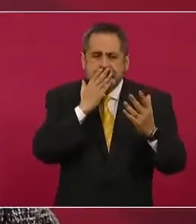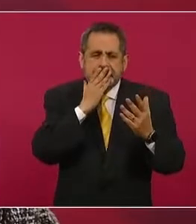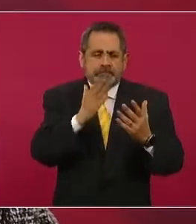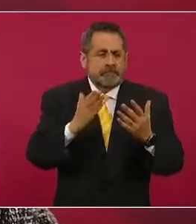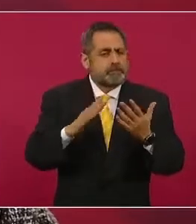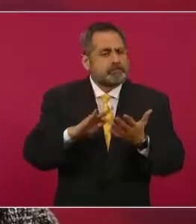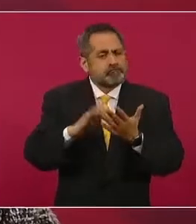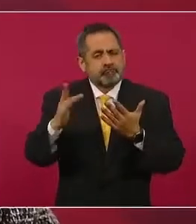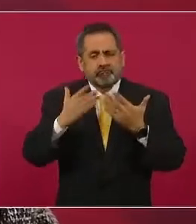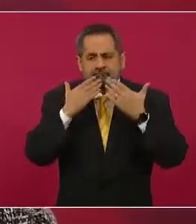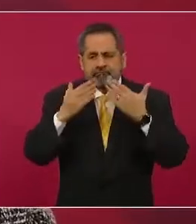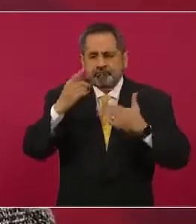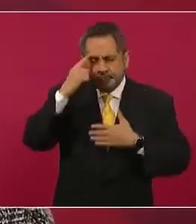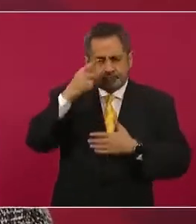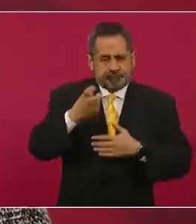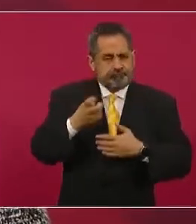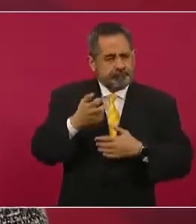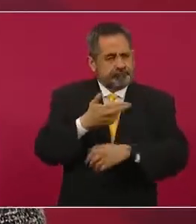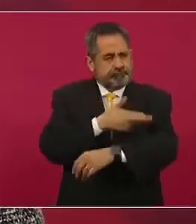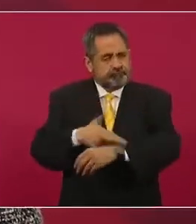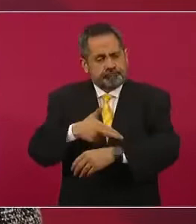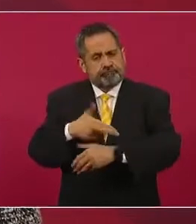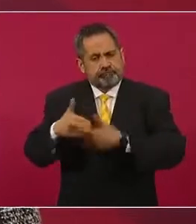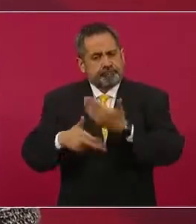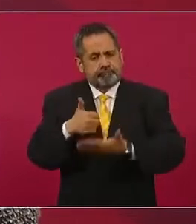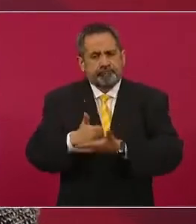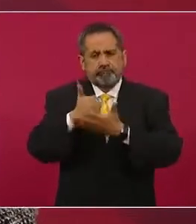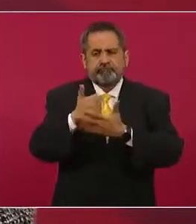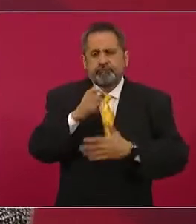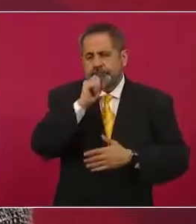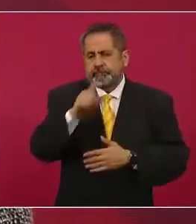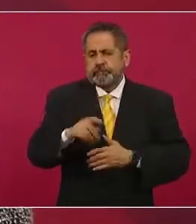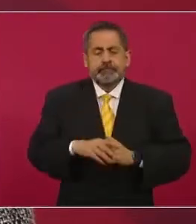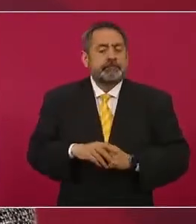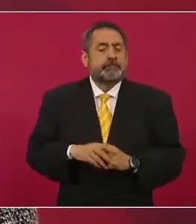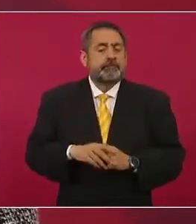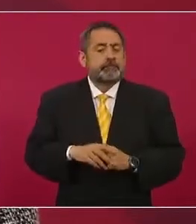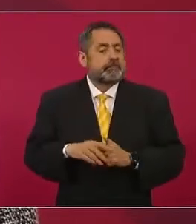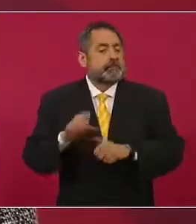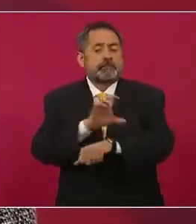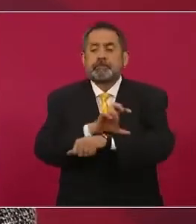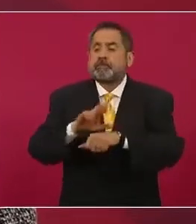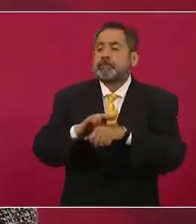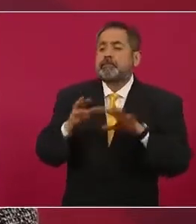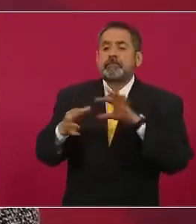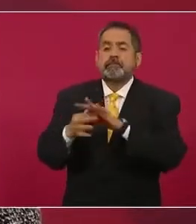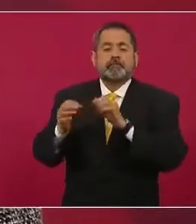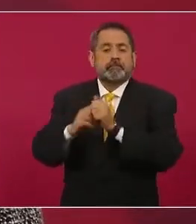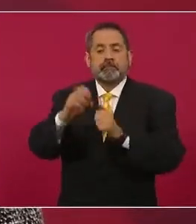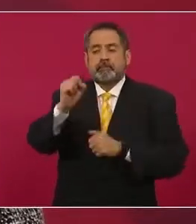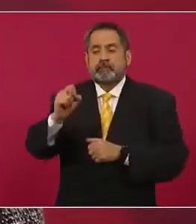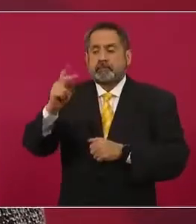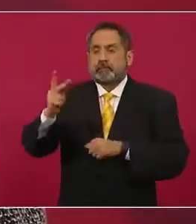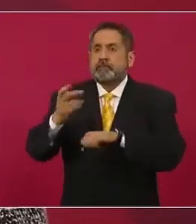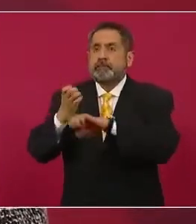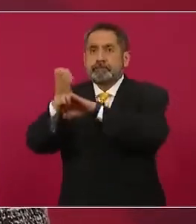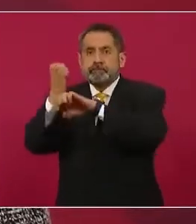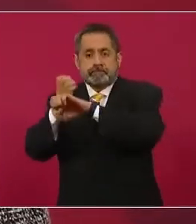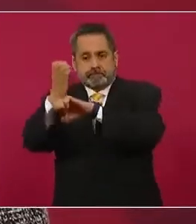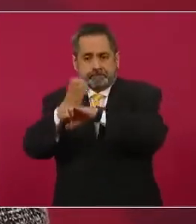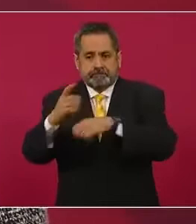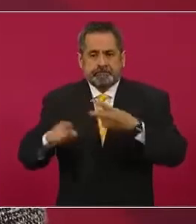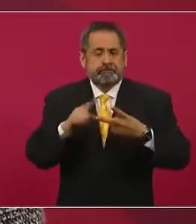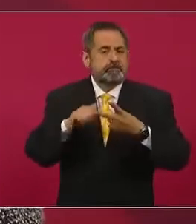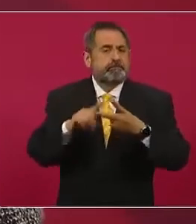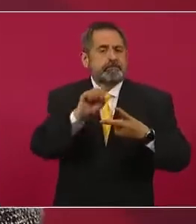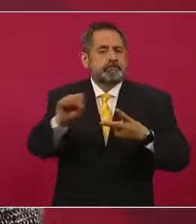la disposición que han tenido para este proceso. Ahí estamos coordinándonos con la Secretaría de Educación Estatal y con la Secretaría de